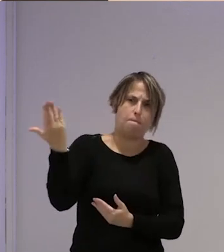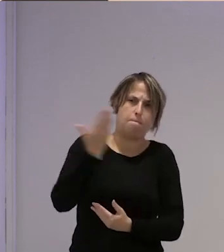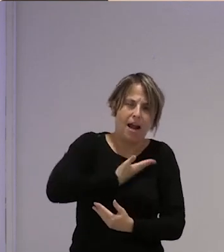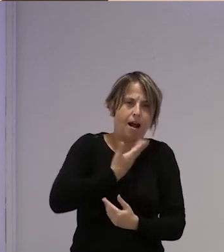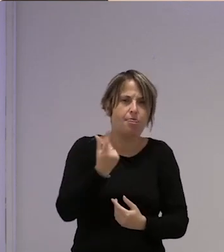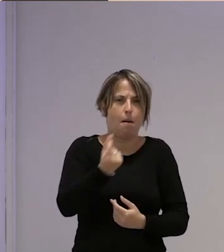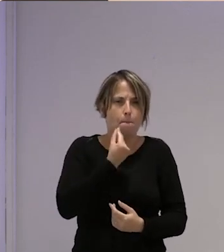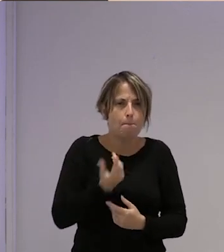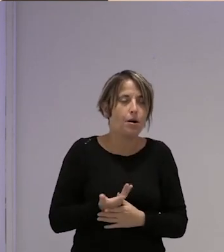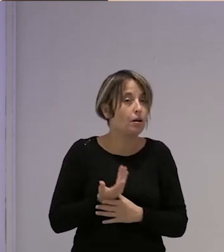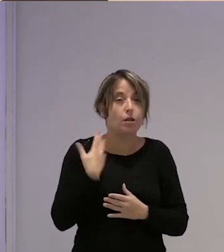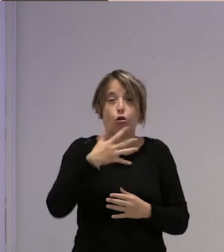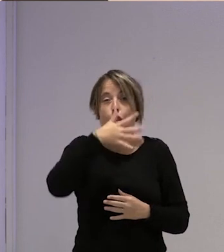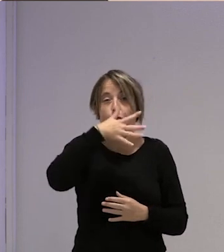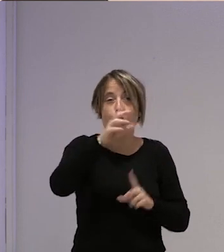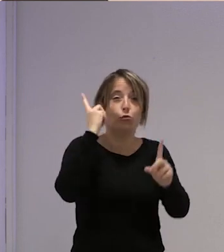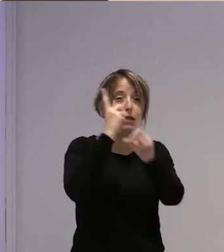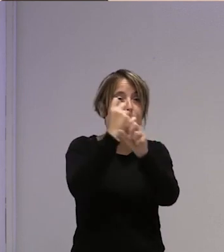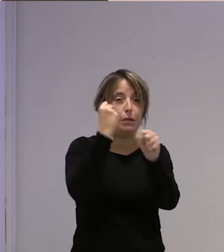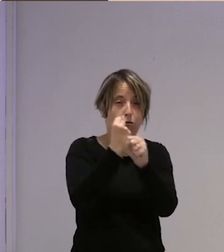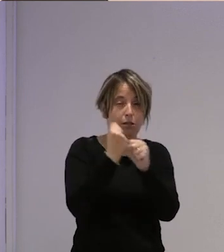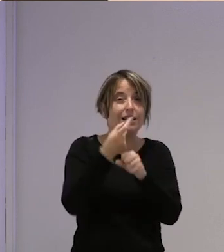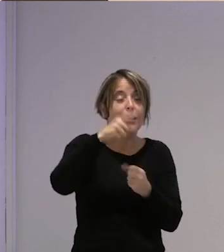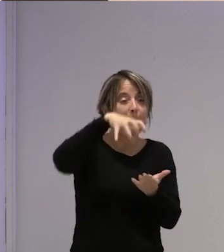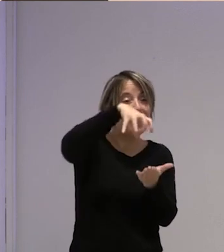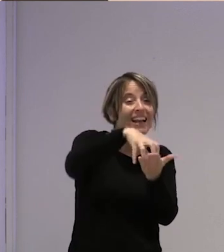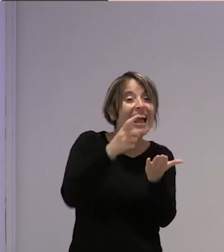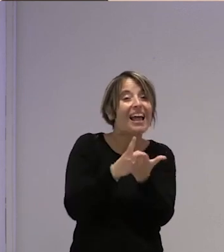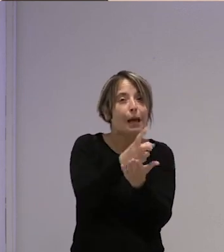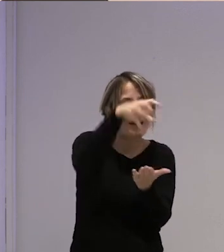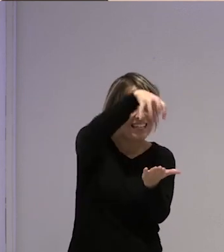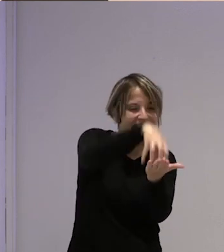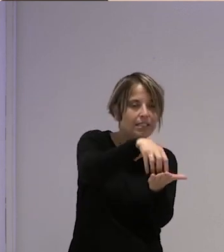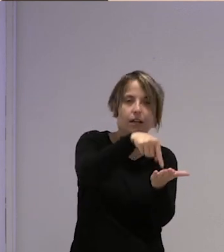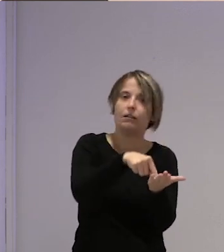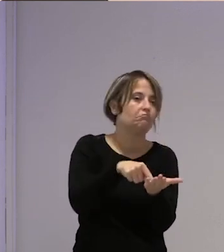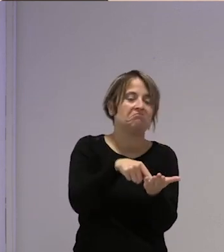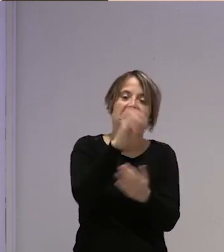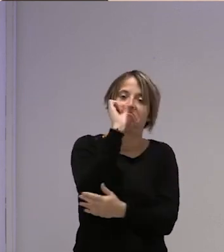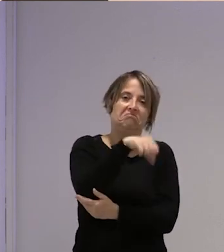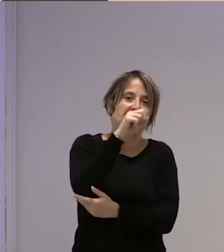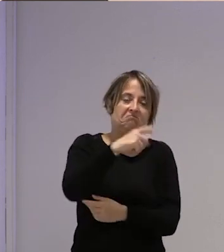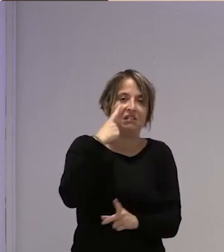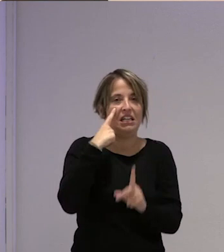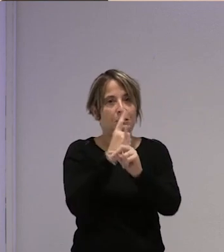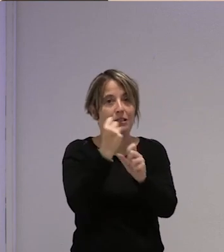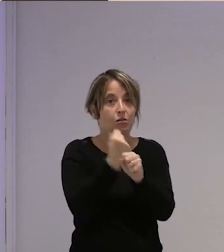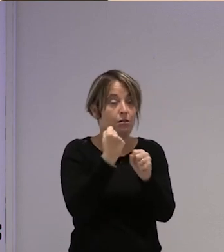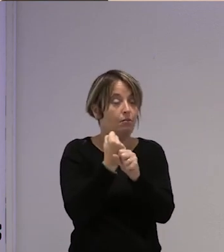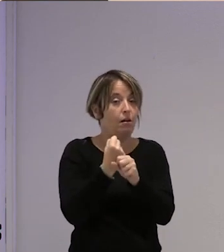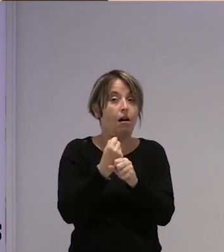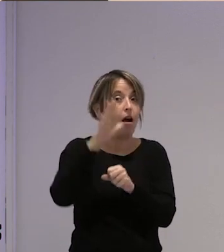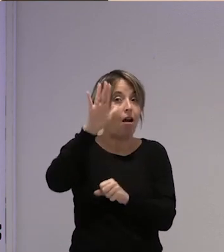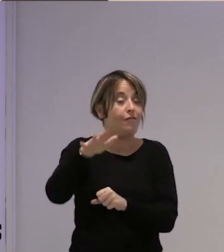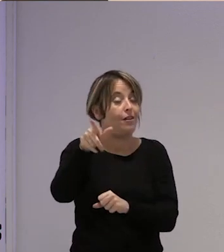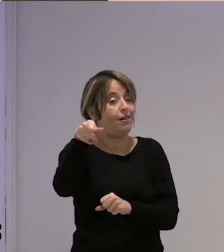todo eso va en la denuncia de inspección de trabajo con la localización EPS pero cuando la inspección de trabajo está comprado por